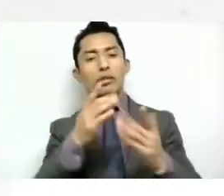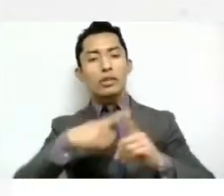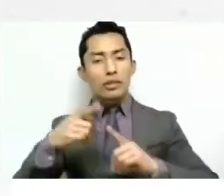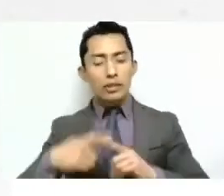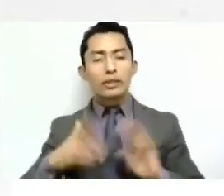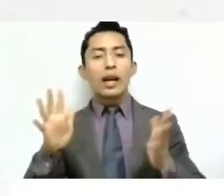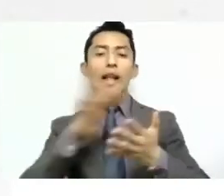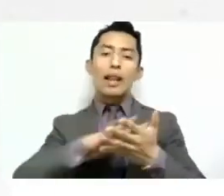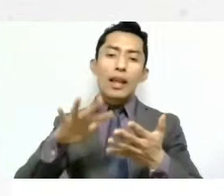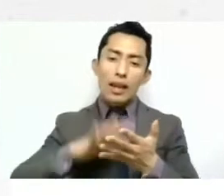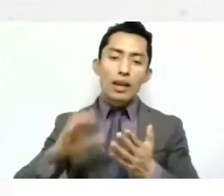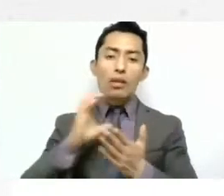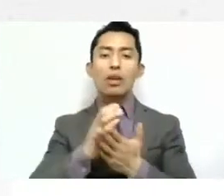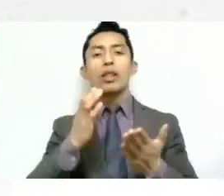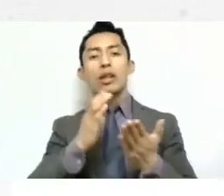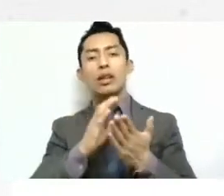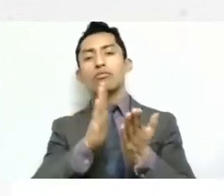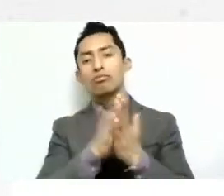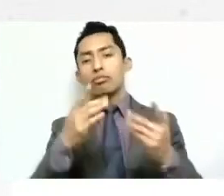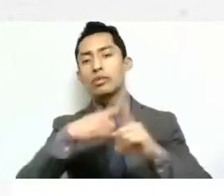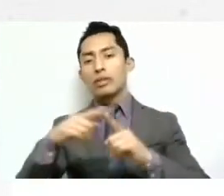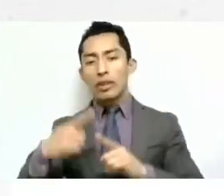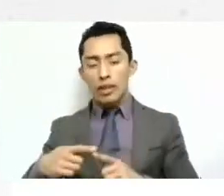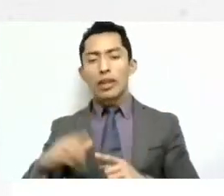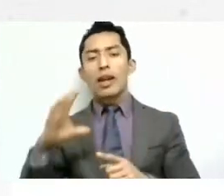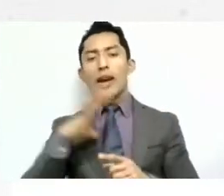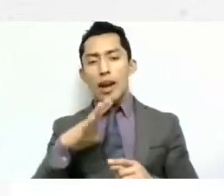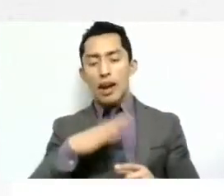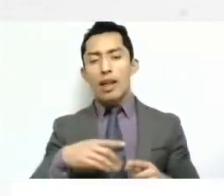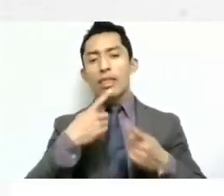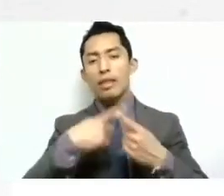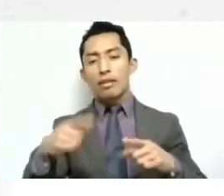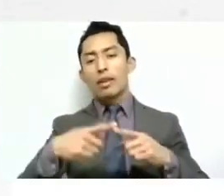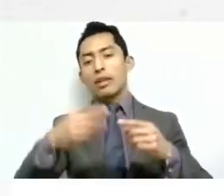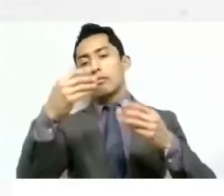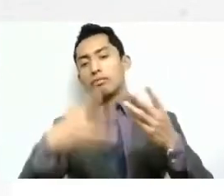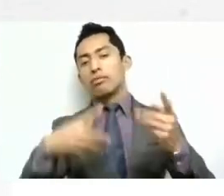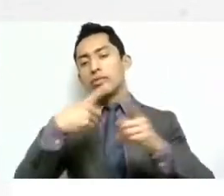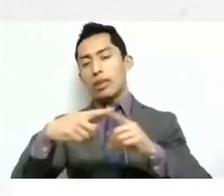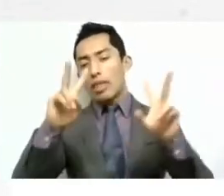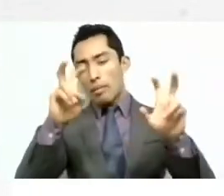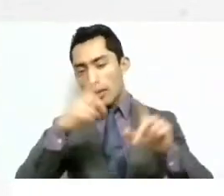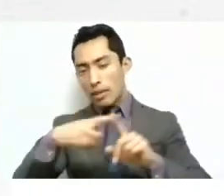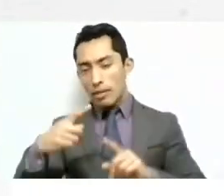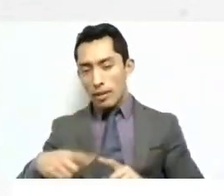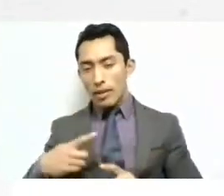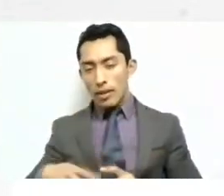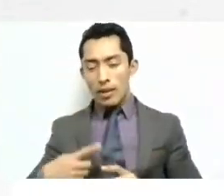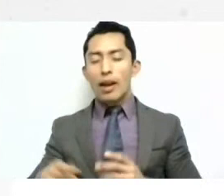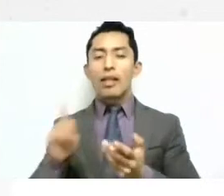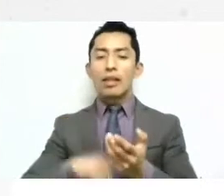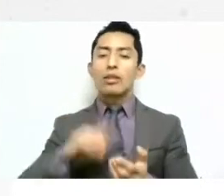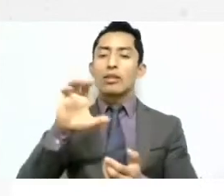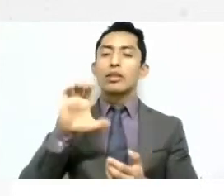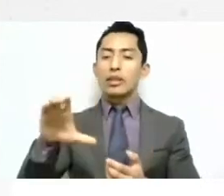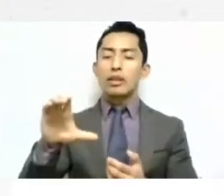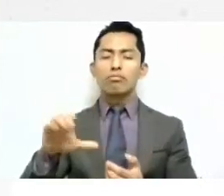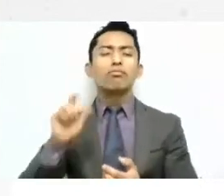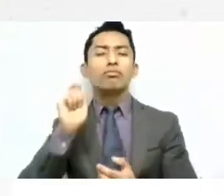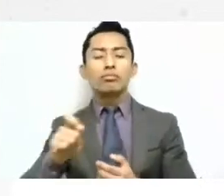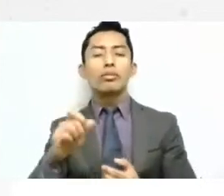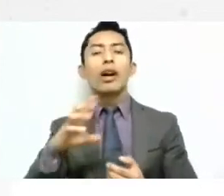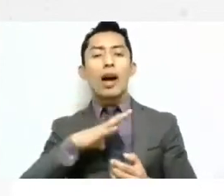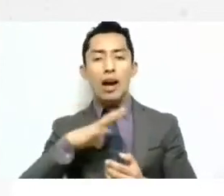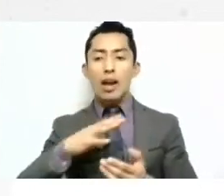los cuadernos, esta serie que está desarrollando el Centro obedece a una necesidad de presentar las